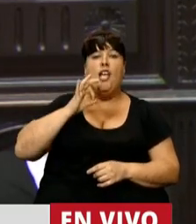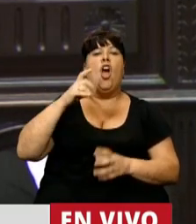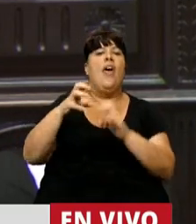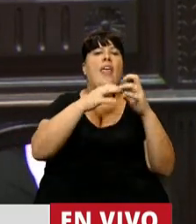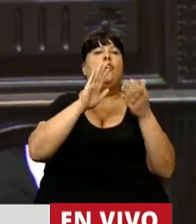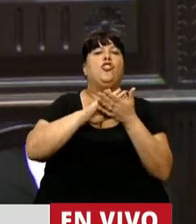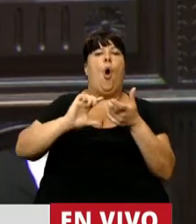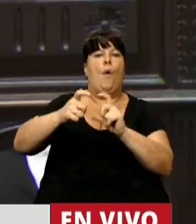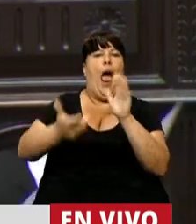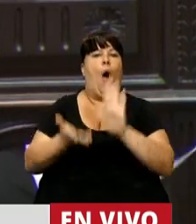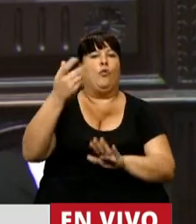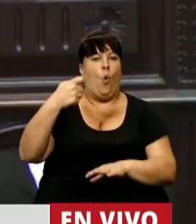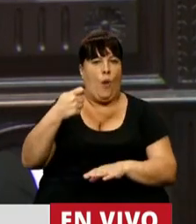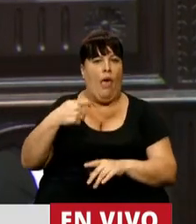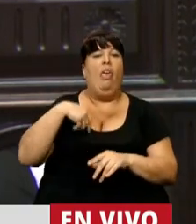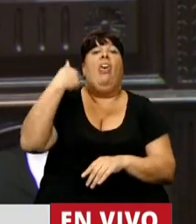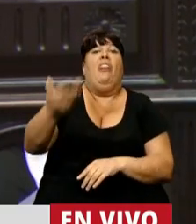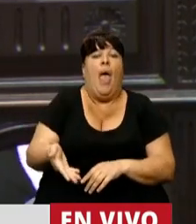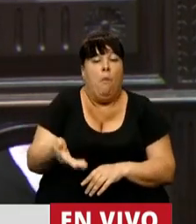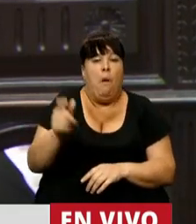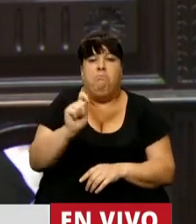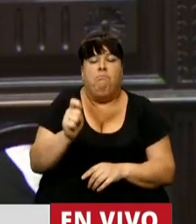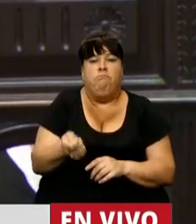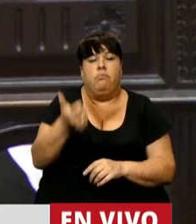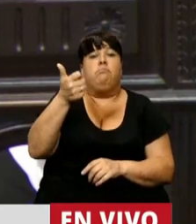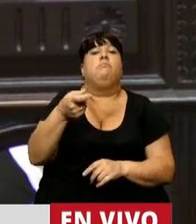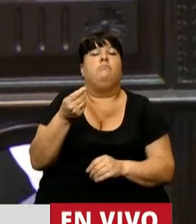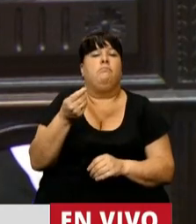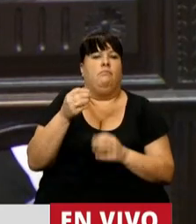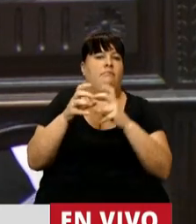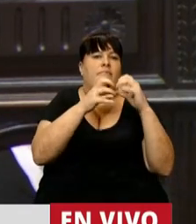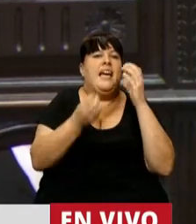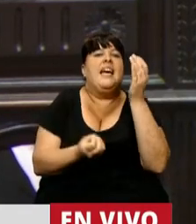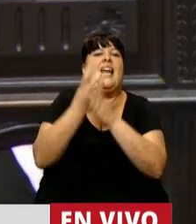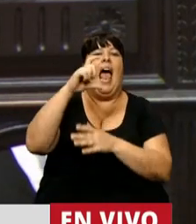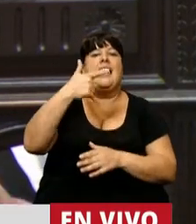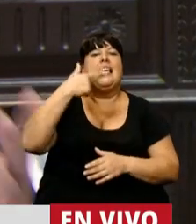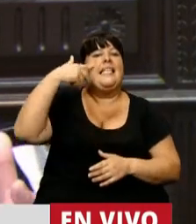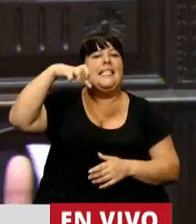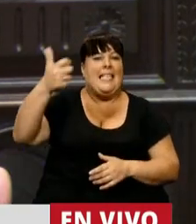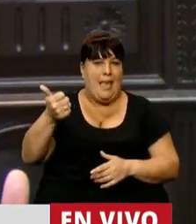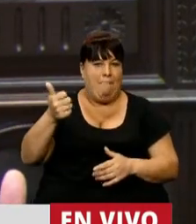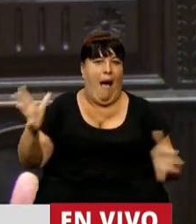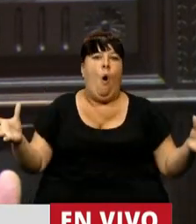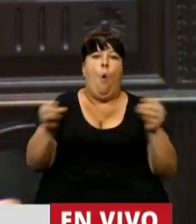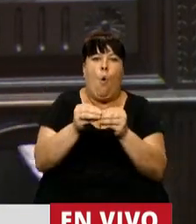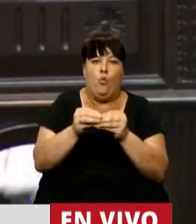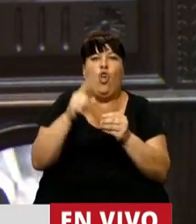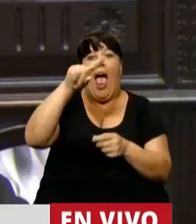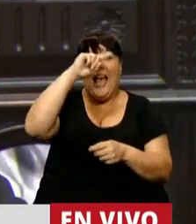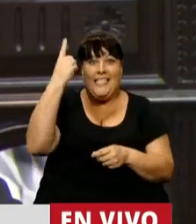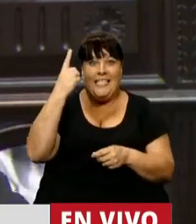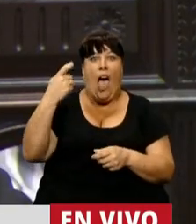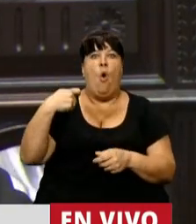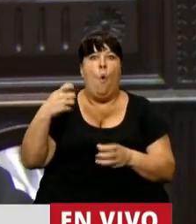discutiendo la movilidad jubilatoria y en los pocos meses discutimos con la creación del SIPA, obviamente la unificación y la estatización